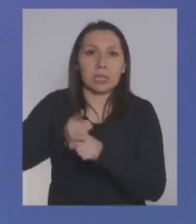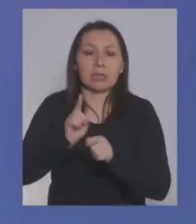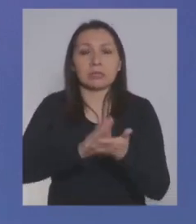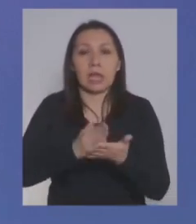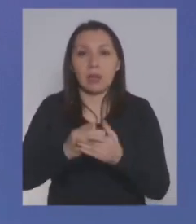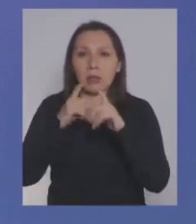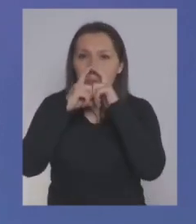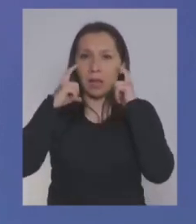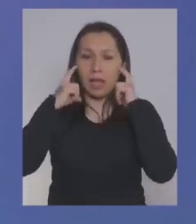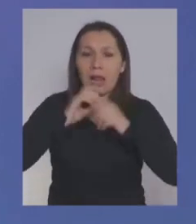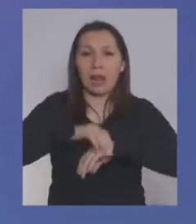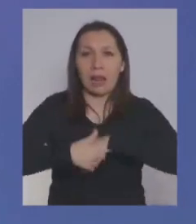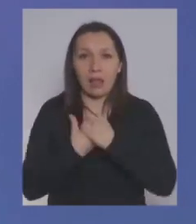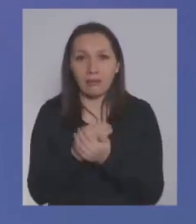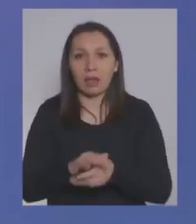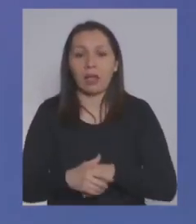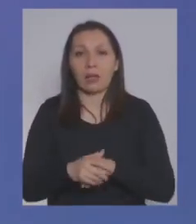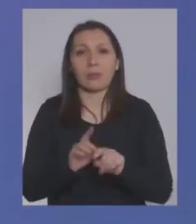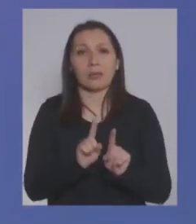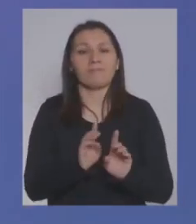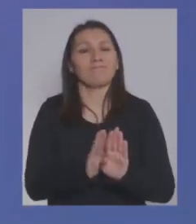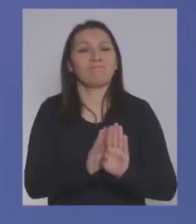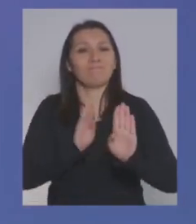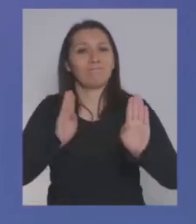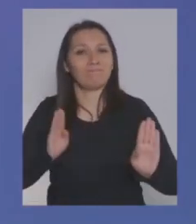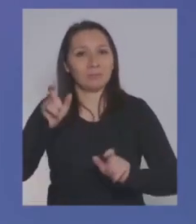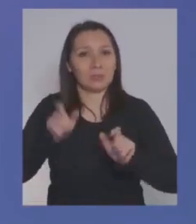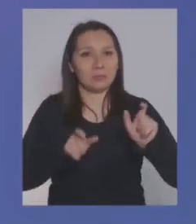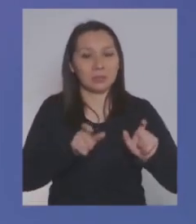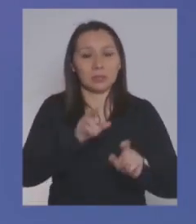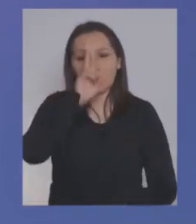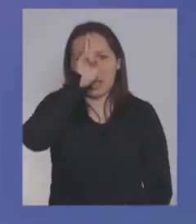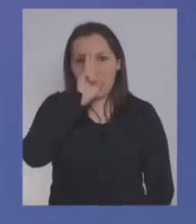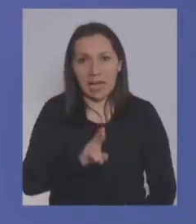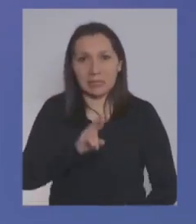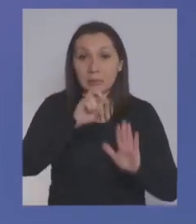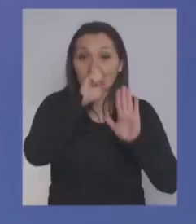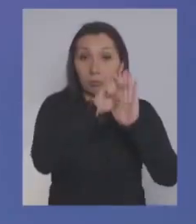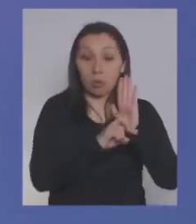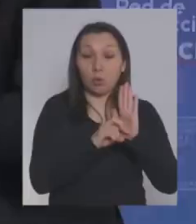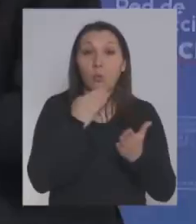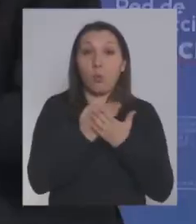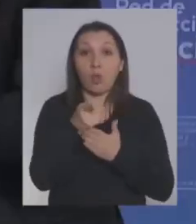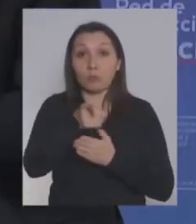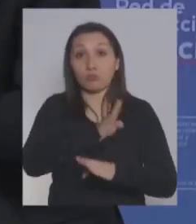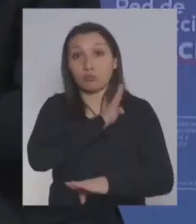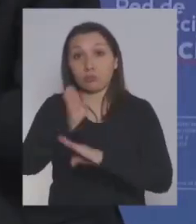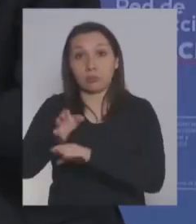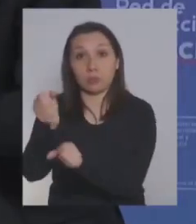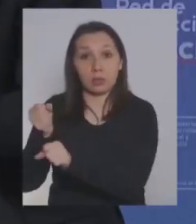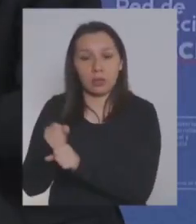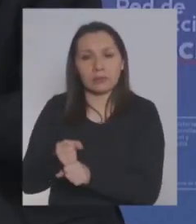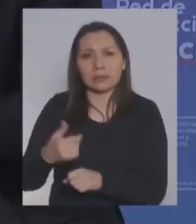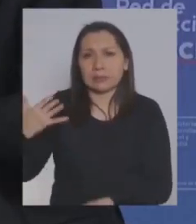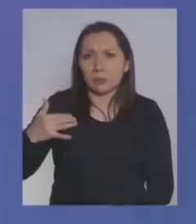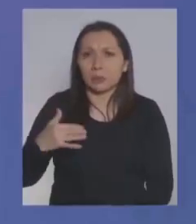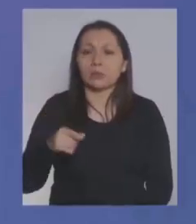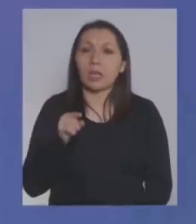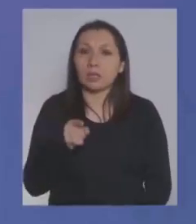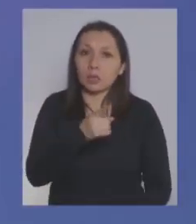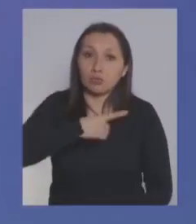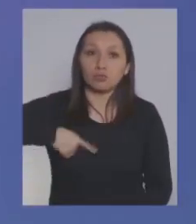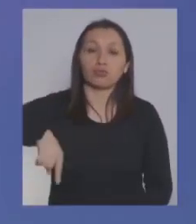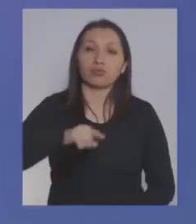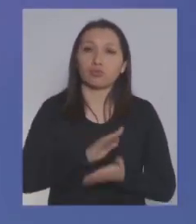mascarilla, lavarse las manos, los distanciamientos, respetar los protocolos cuando se vayan a trabajar, eso es fundamental, porque si